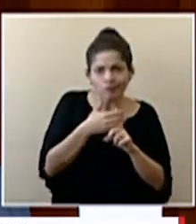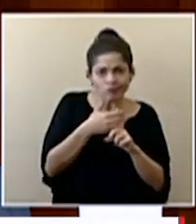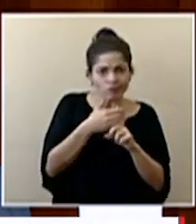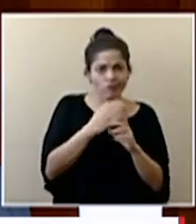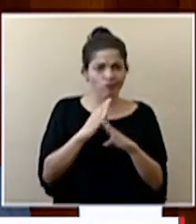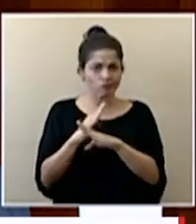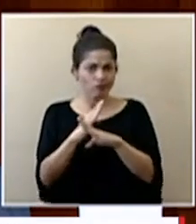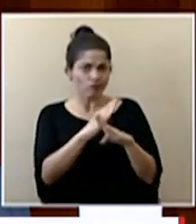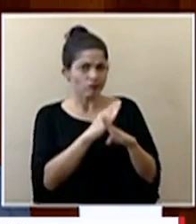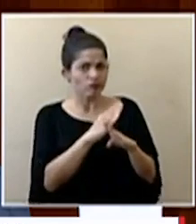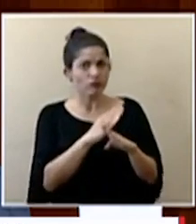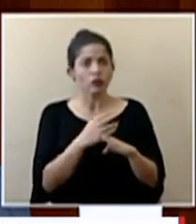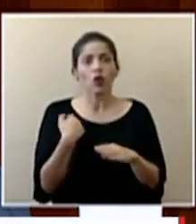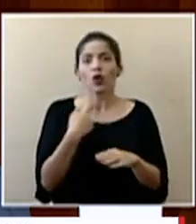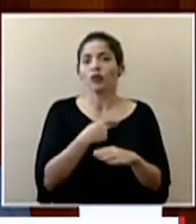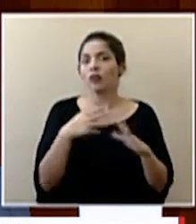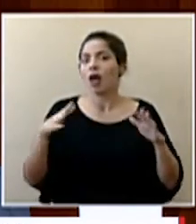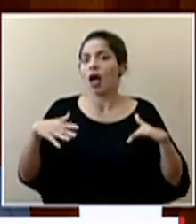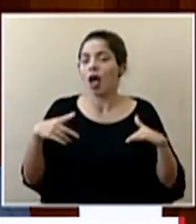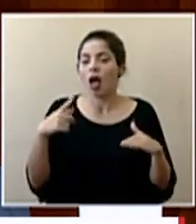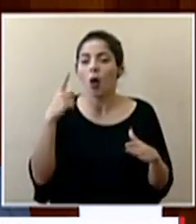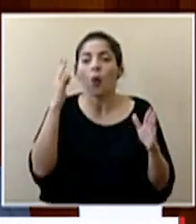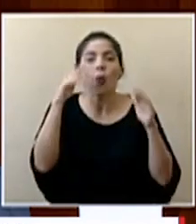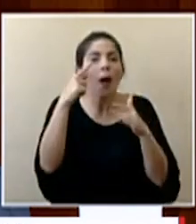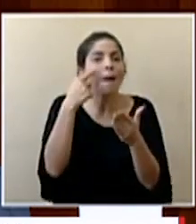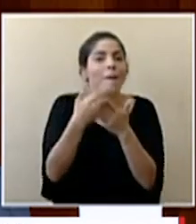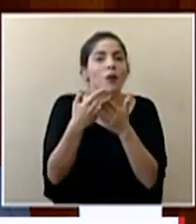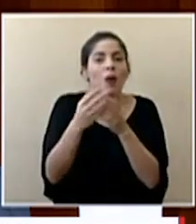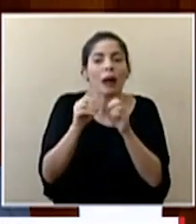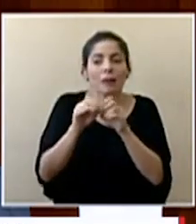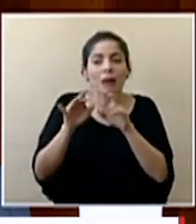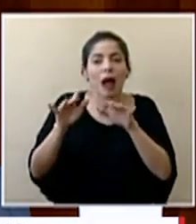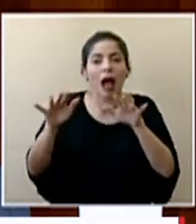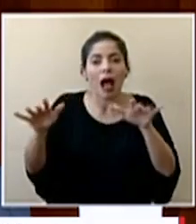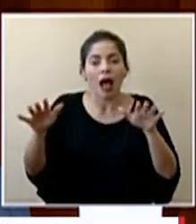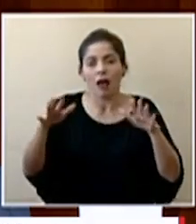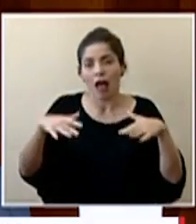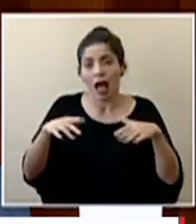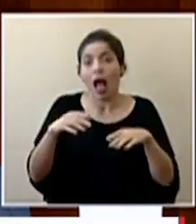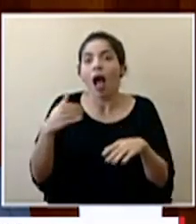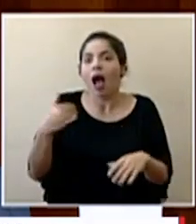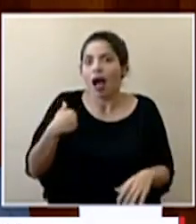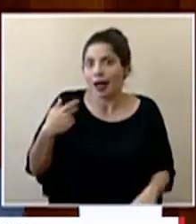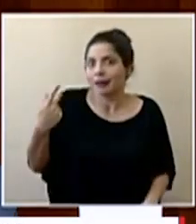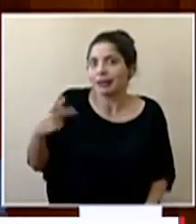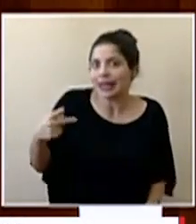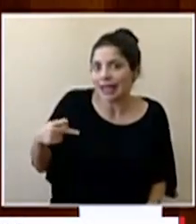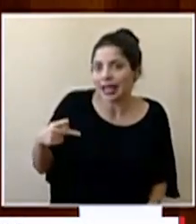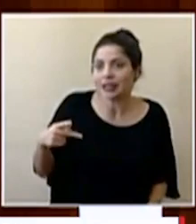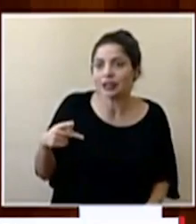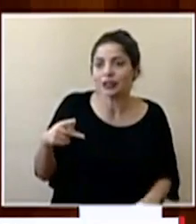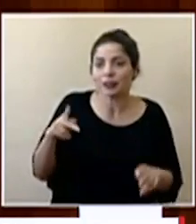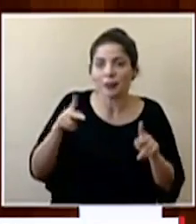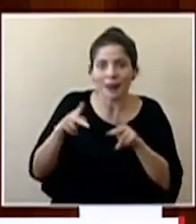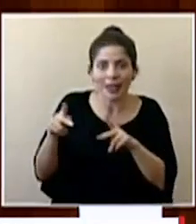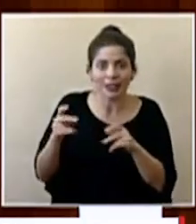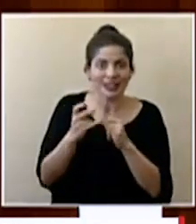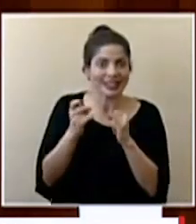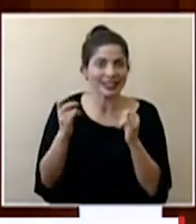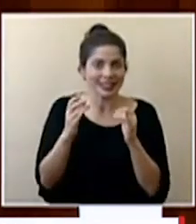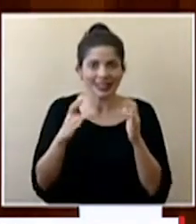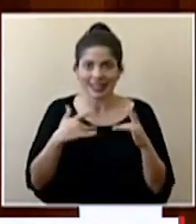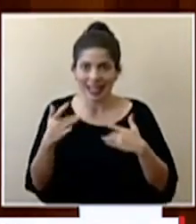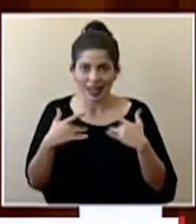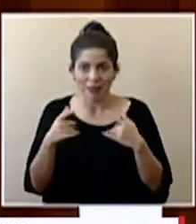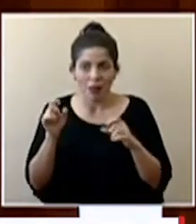repito no hemos evidenciado una transmisión comunitaria con el gran riesgo que existe de las personas sin síntomas que